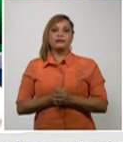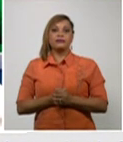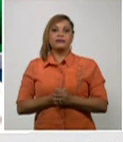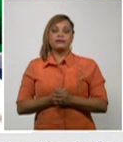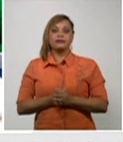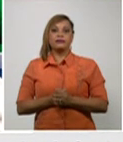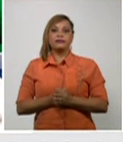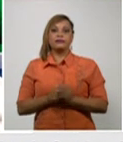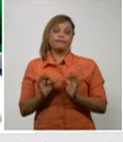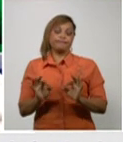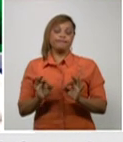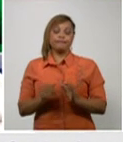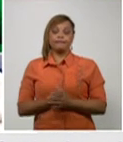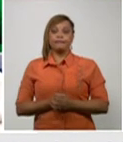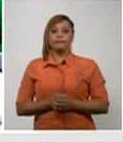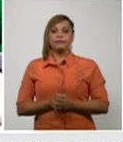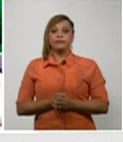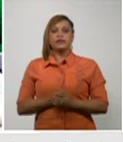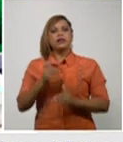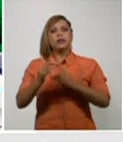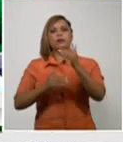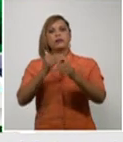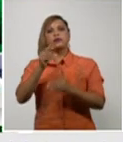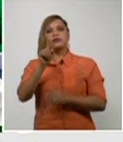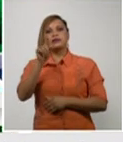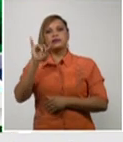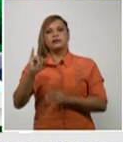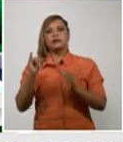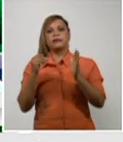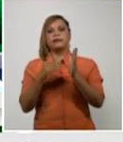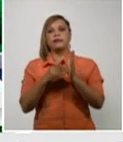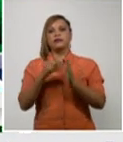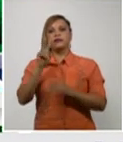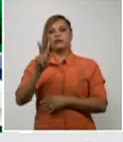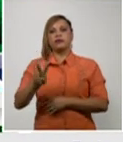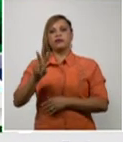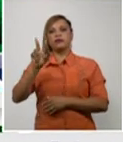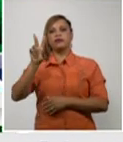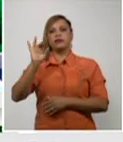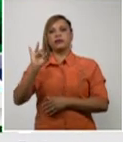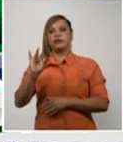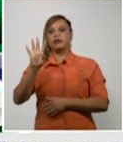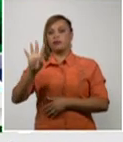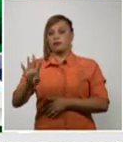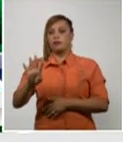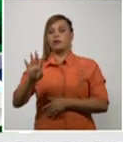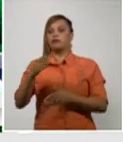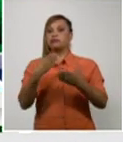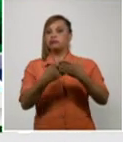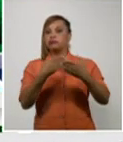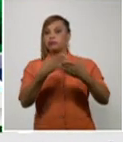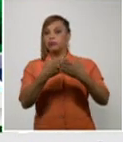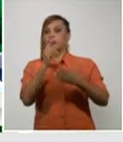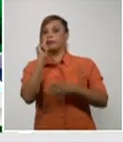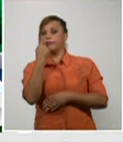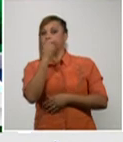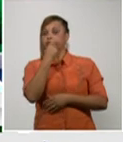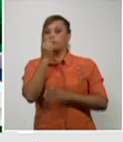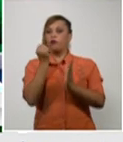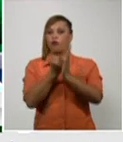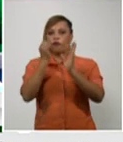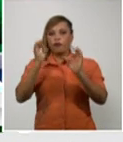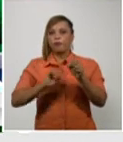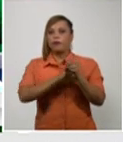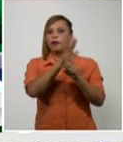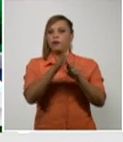se procesaron 16.274 muestras para el diagnóstico de la enfermedad en el día